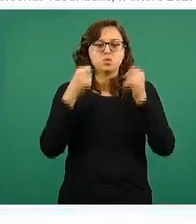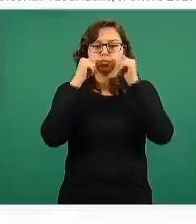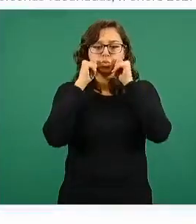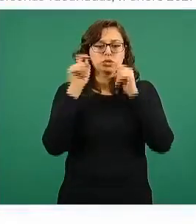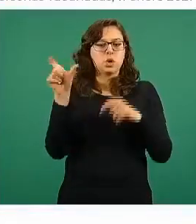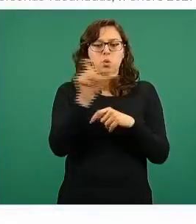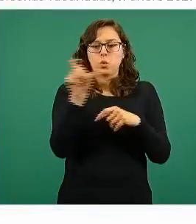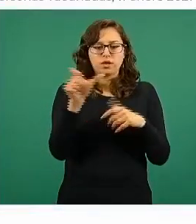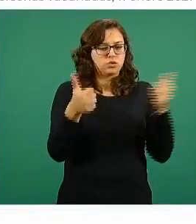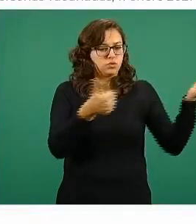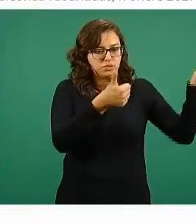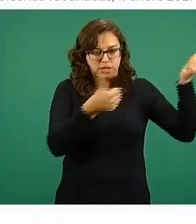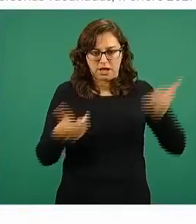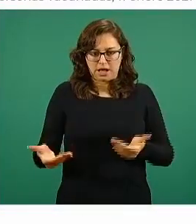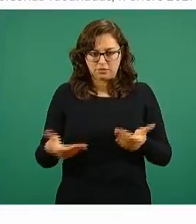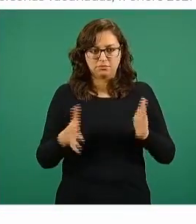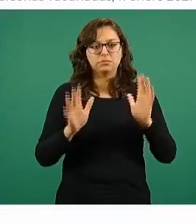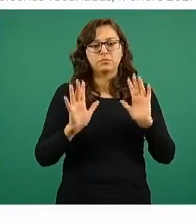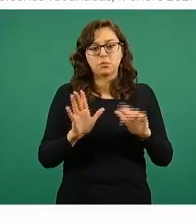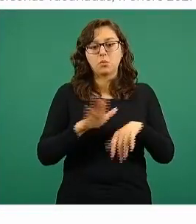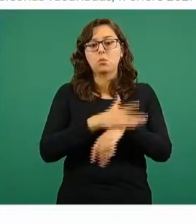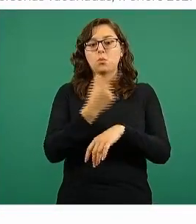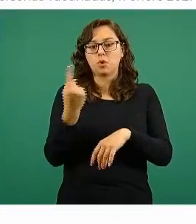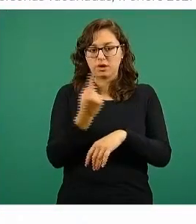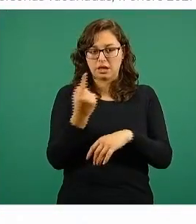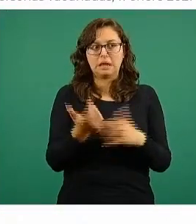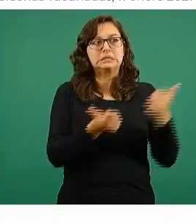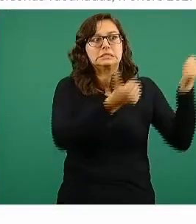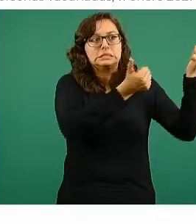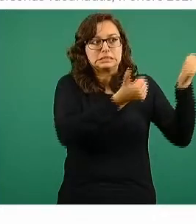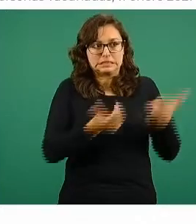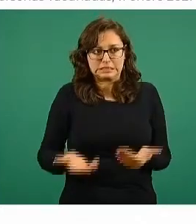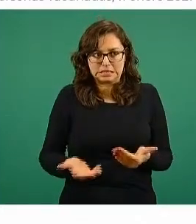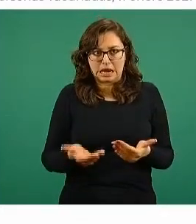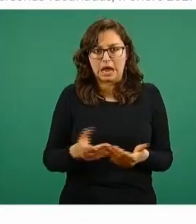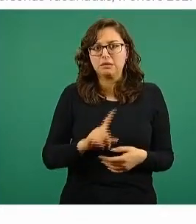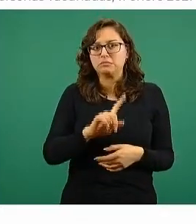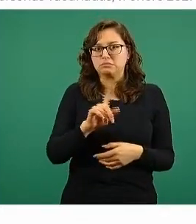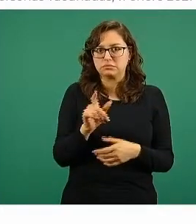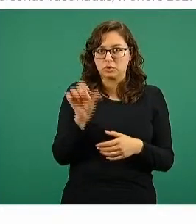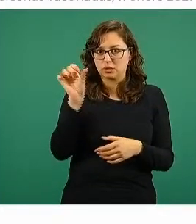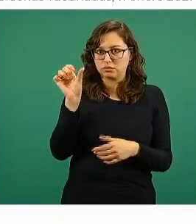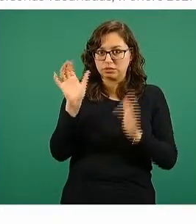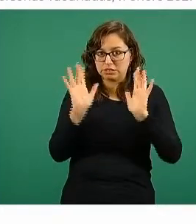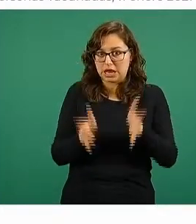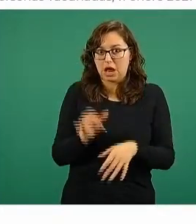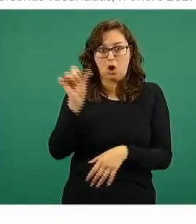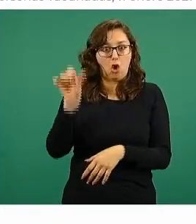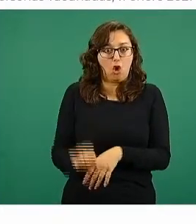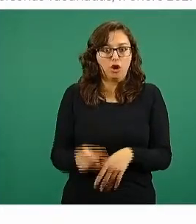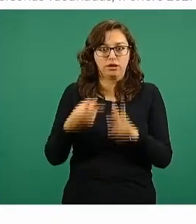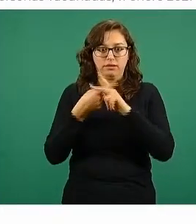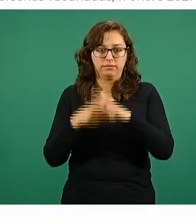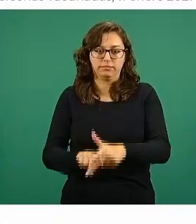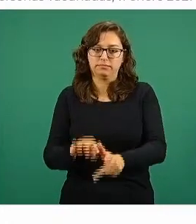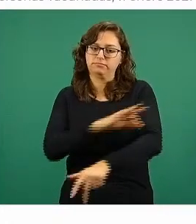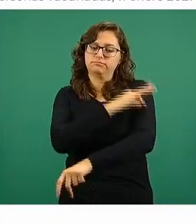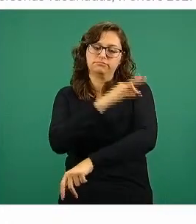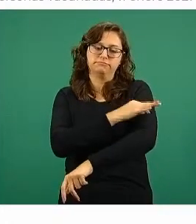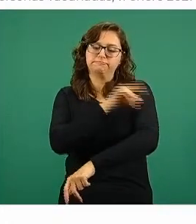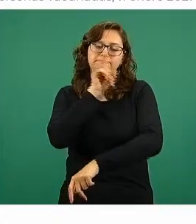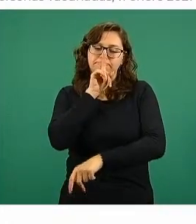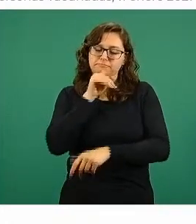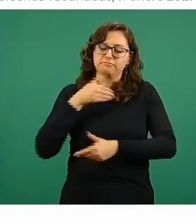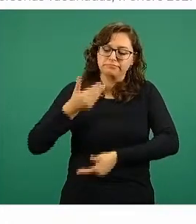llegaron esas vacunas, aunque las fechas también las presentamos, las fechas de llegada de estas vacunas, que hasta ahorita han sido pocos